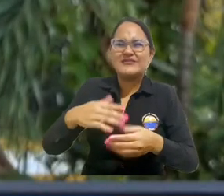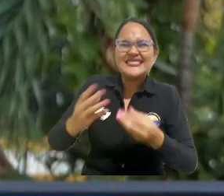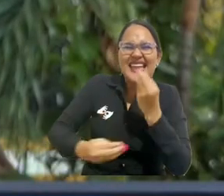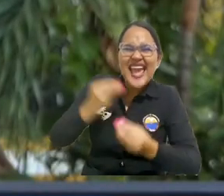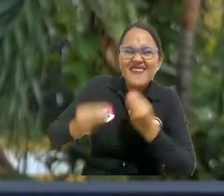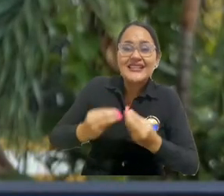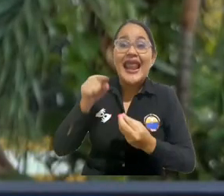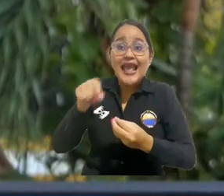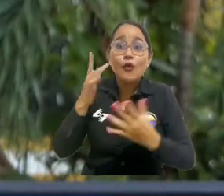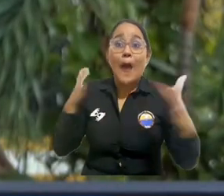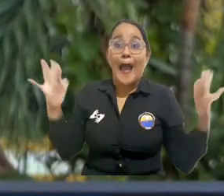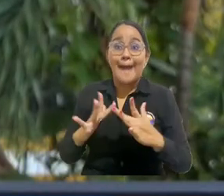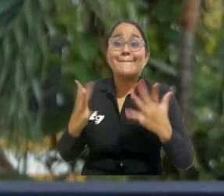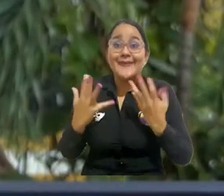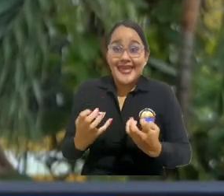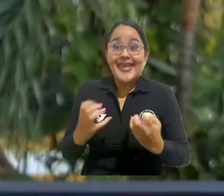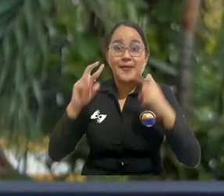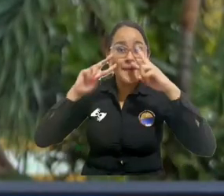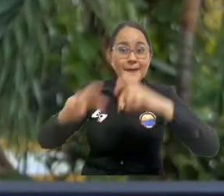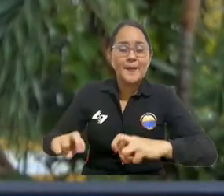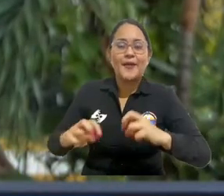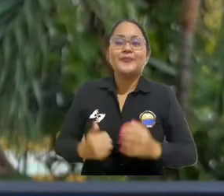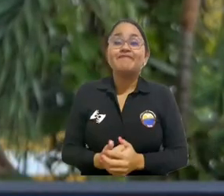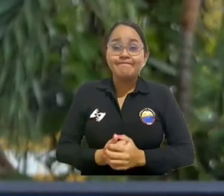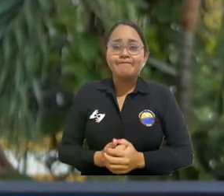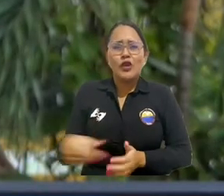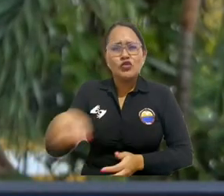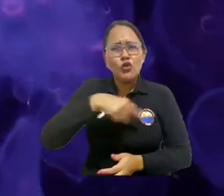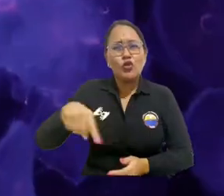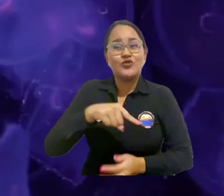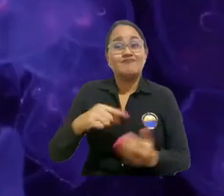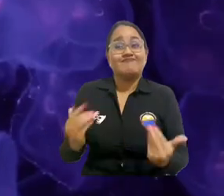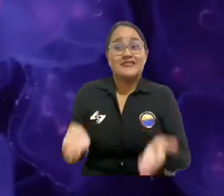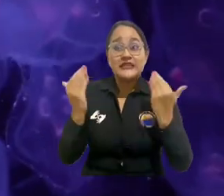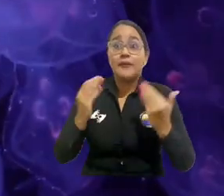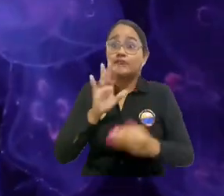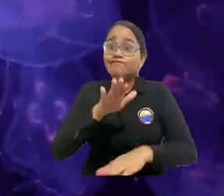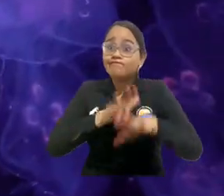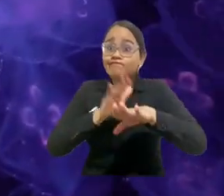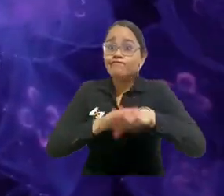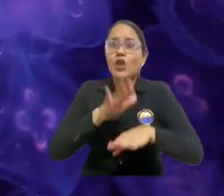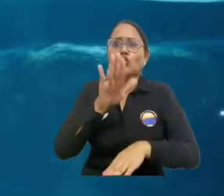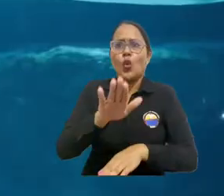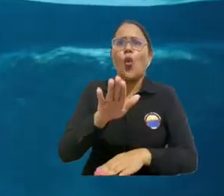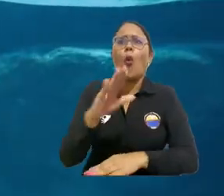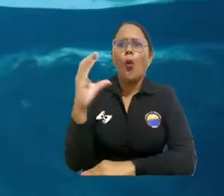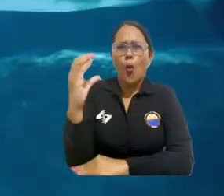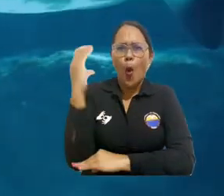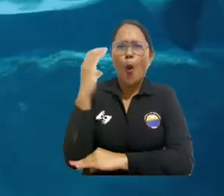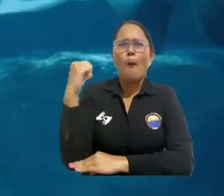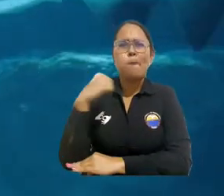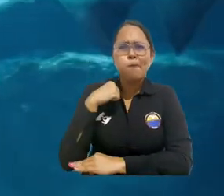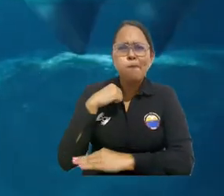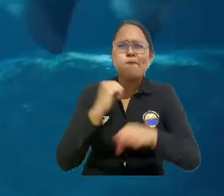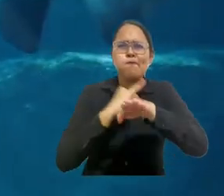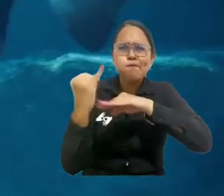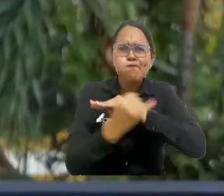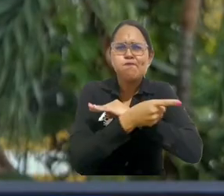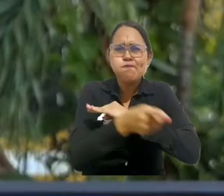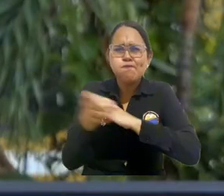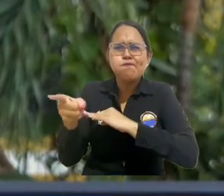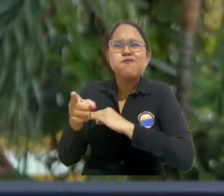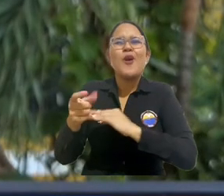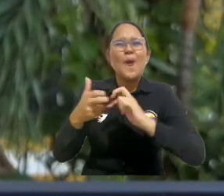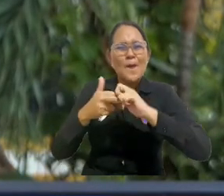posibilidad que nosotros como universidad tenemos de llegar a ese territorio es muy grande porque Colombia tiene territorio insular con unas